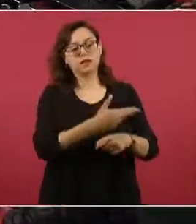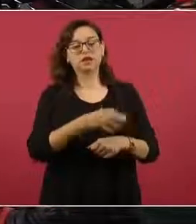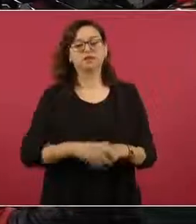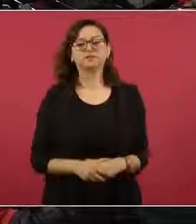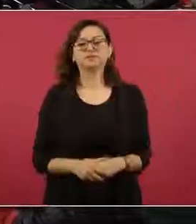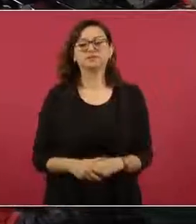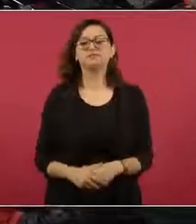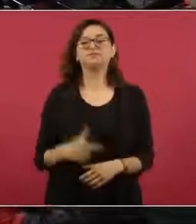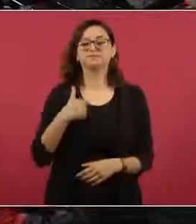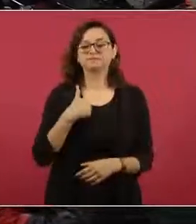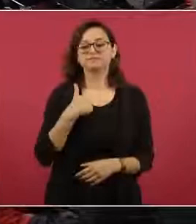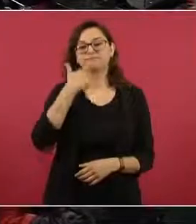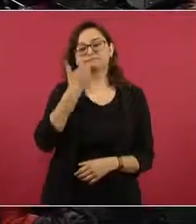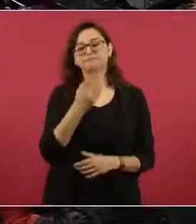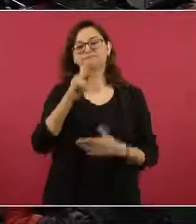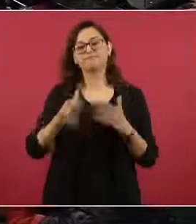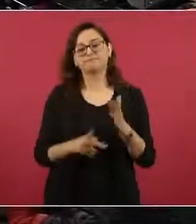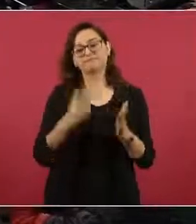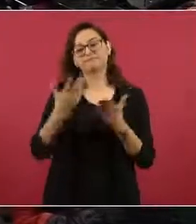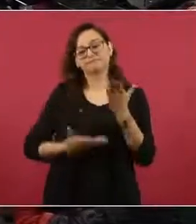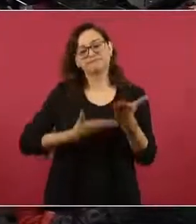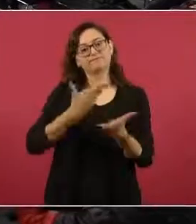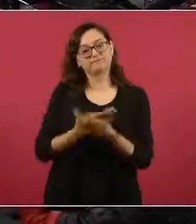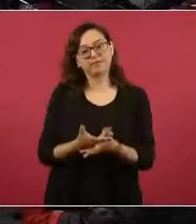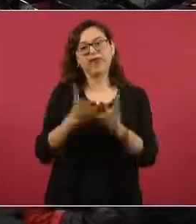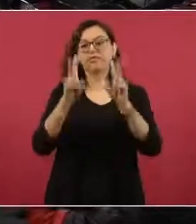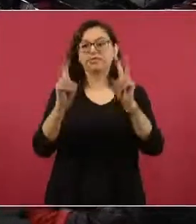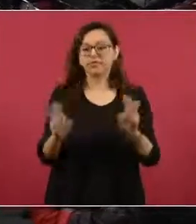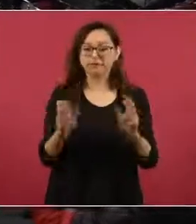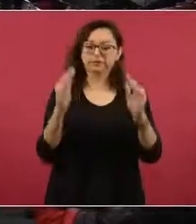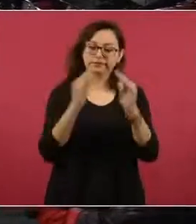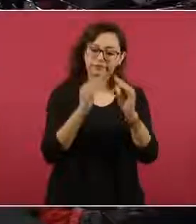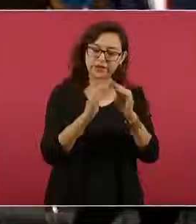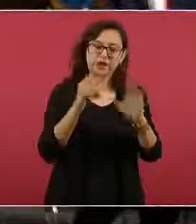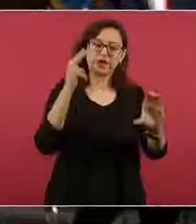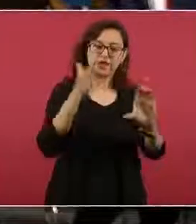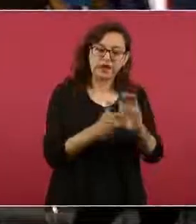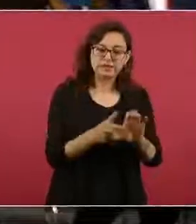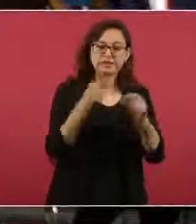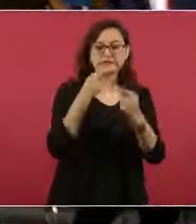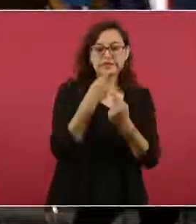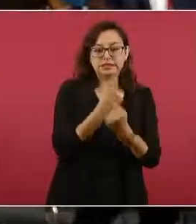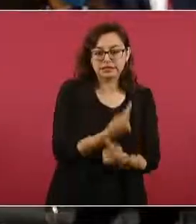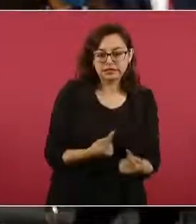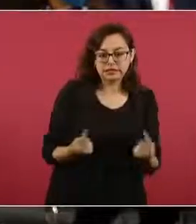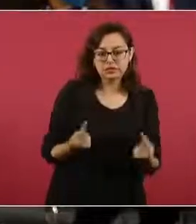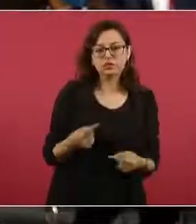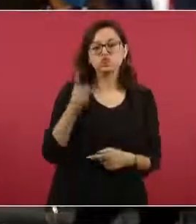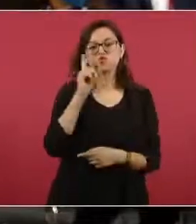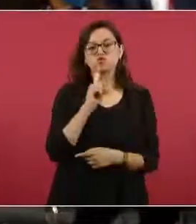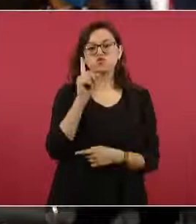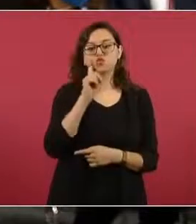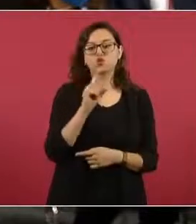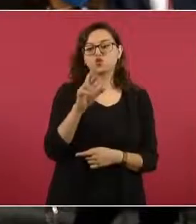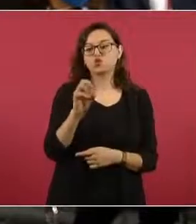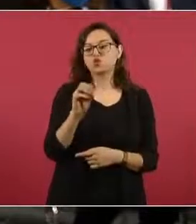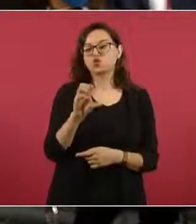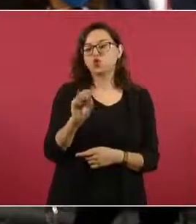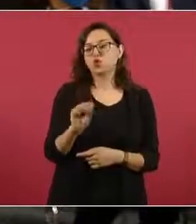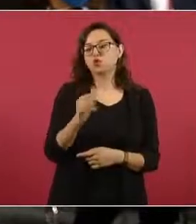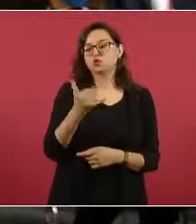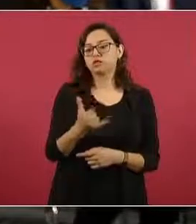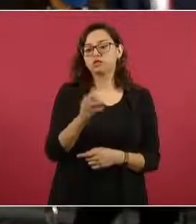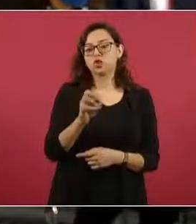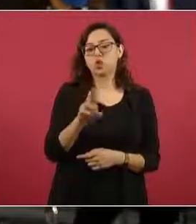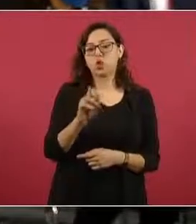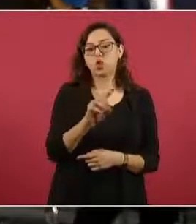nuevamente el tema de los refugios para niños víctimas de trata de Rocio Orozco, porque parece que hay